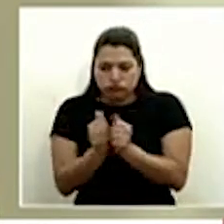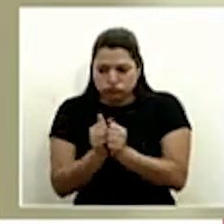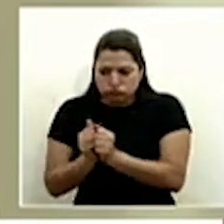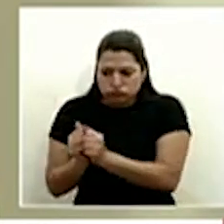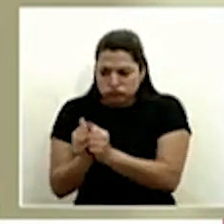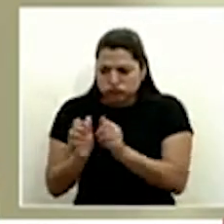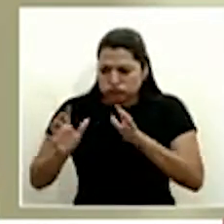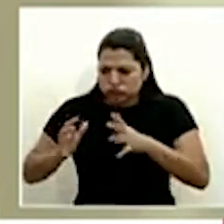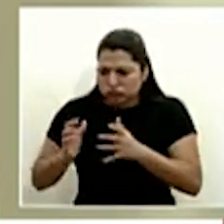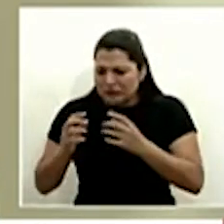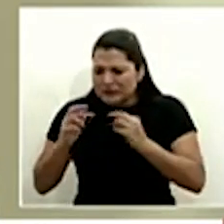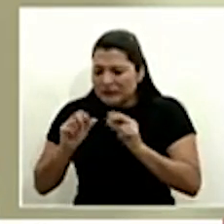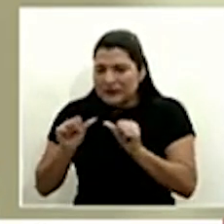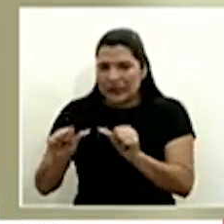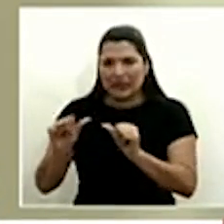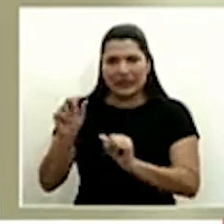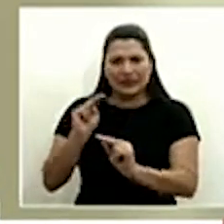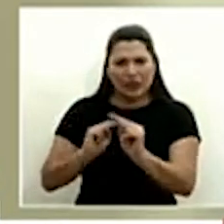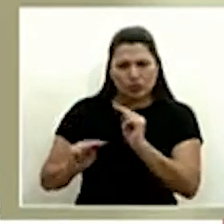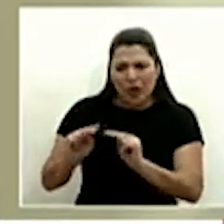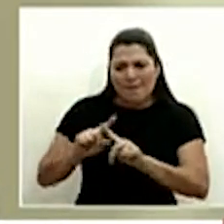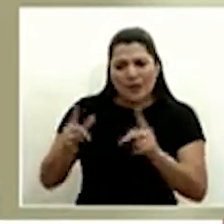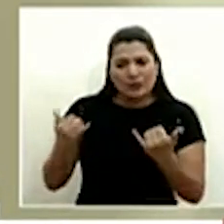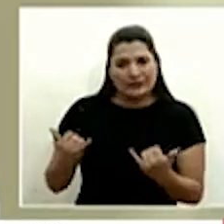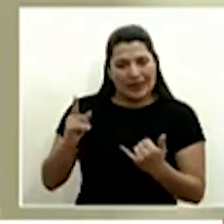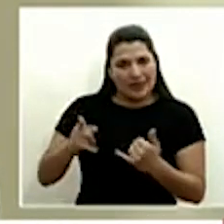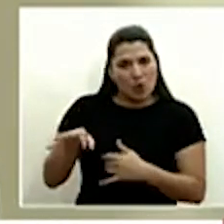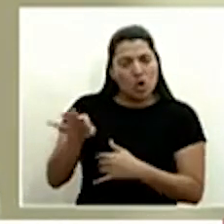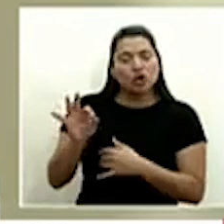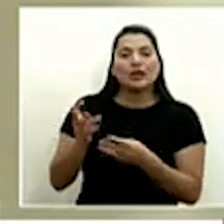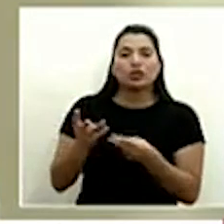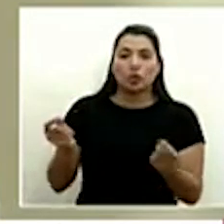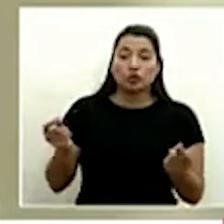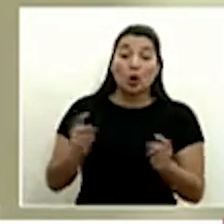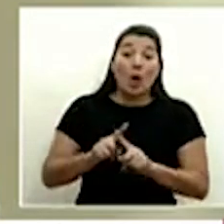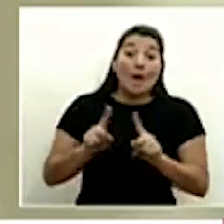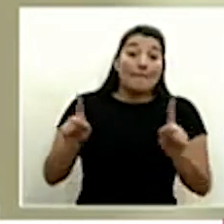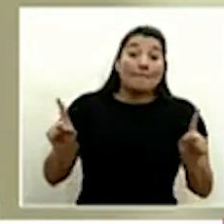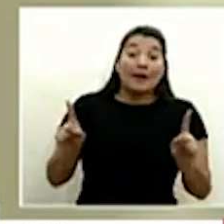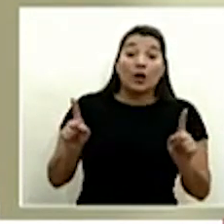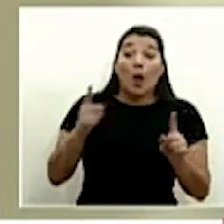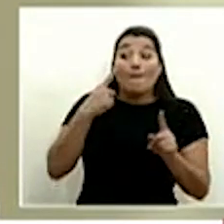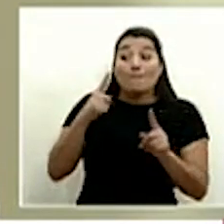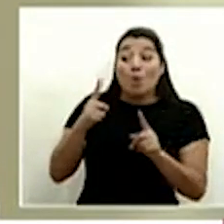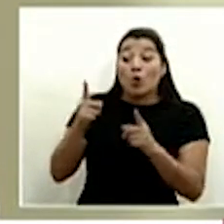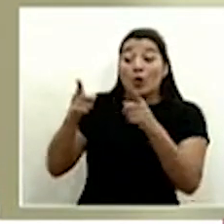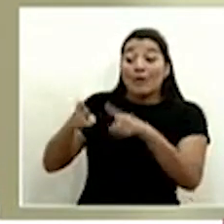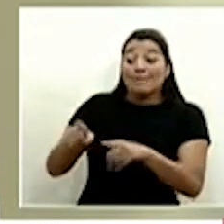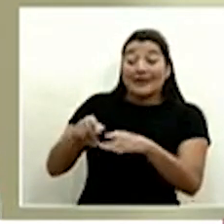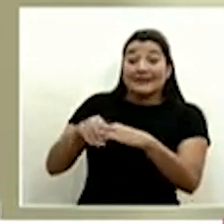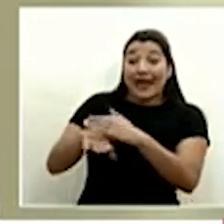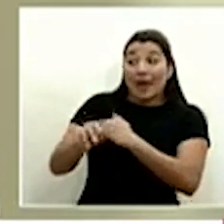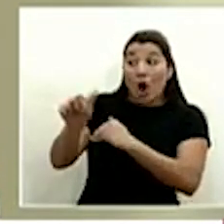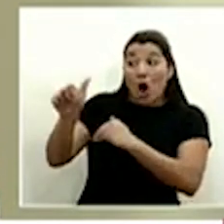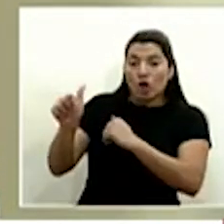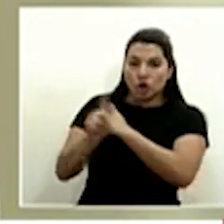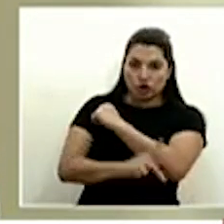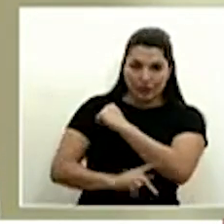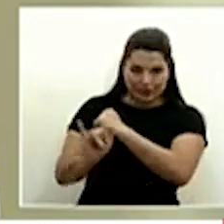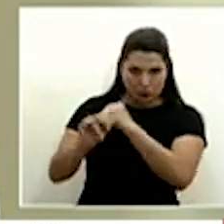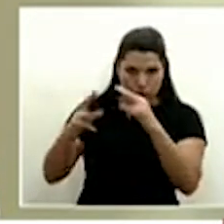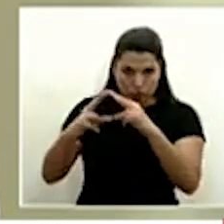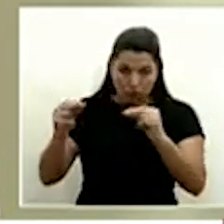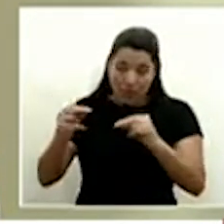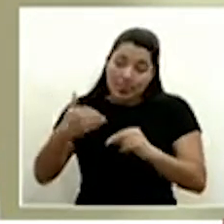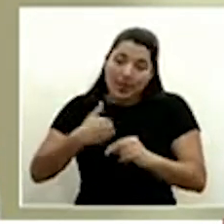entendiendo que bajo lo que están viviendo los otros países tenemos una responsabilidad de proteger a nuestros ciudadanos pero también lo que usted dice